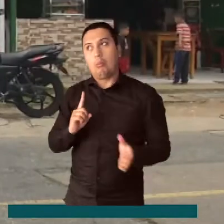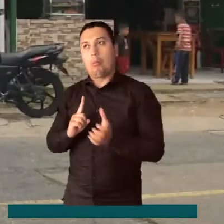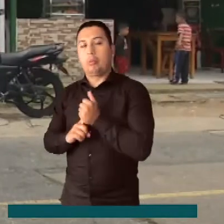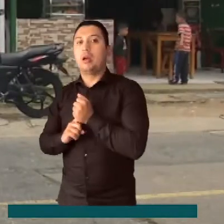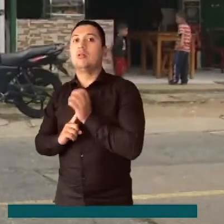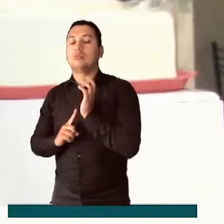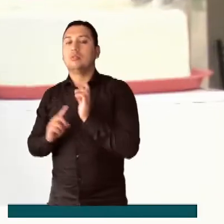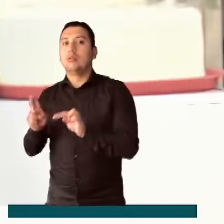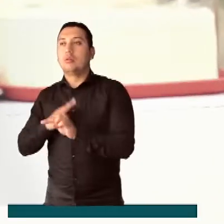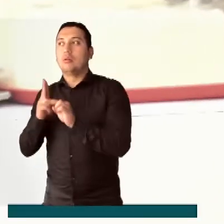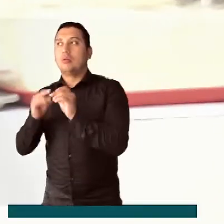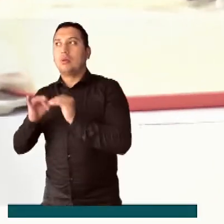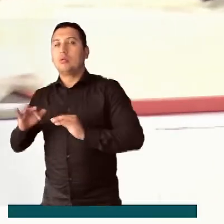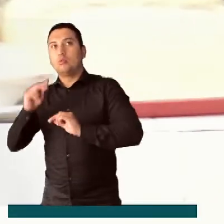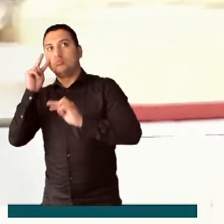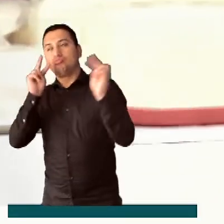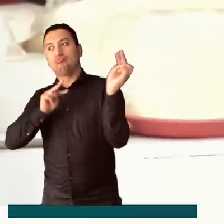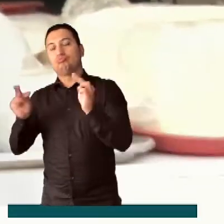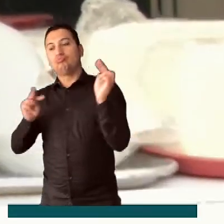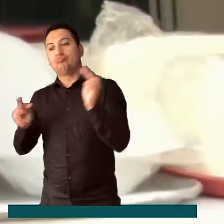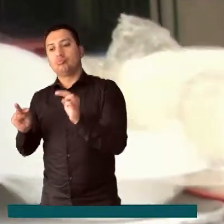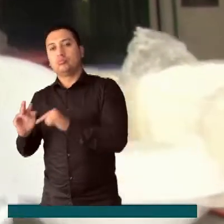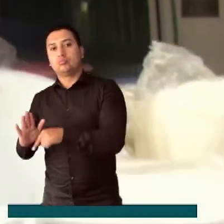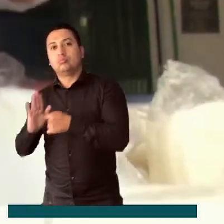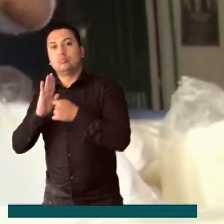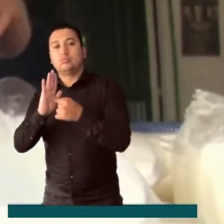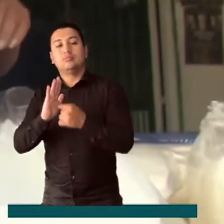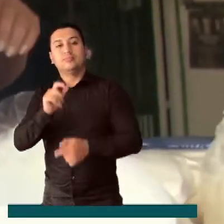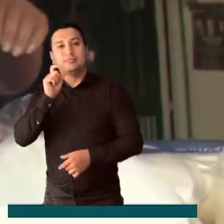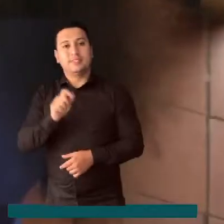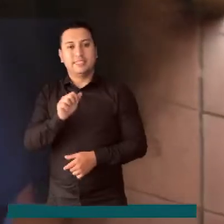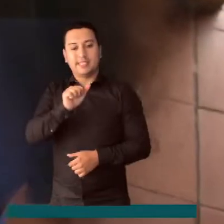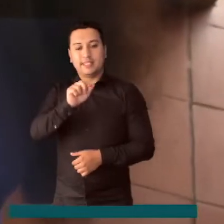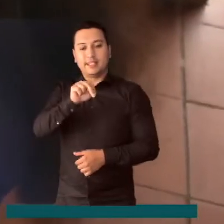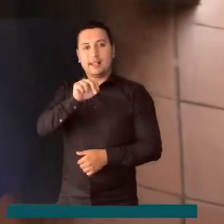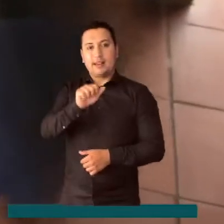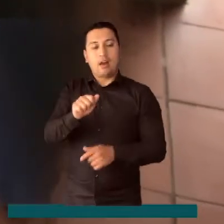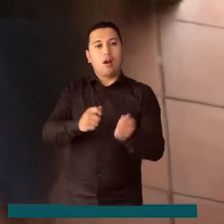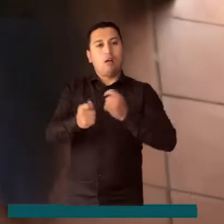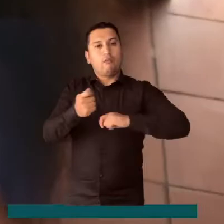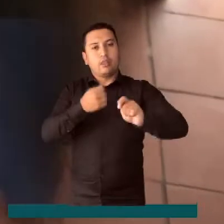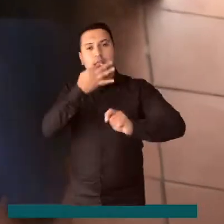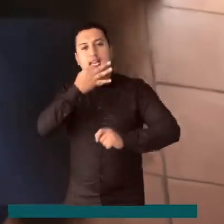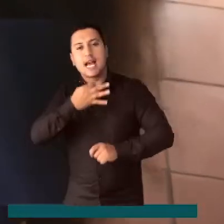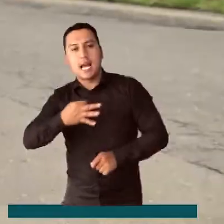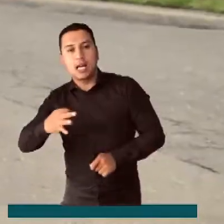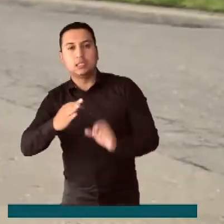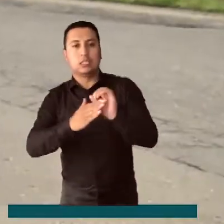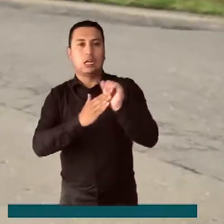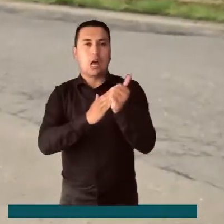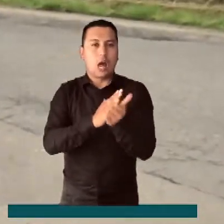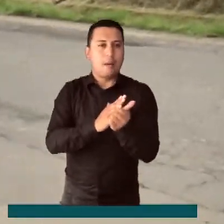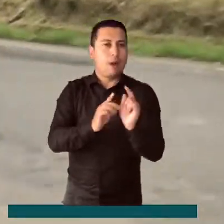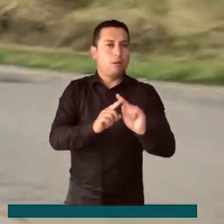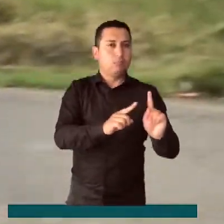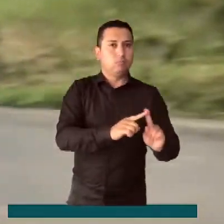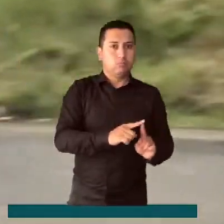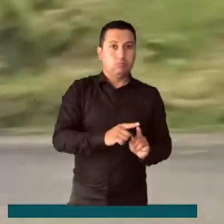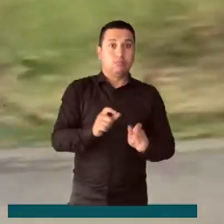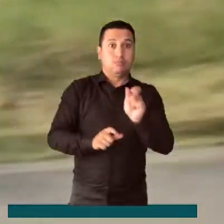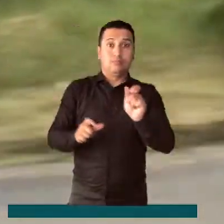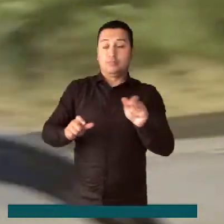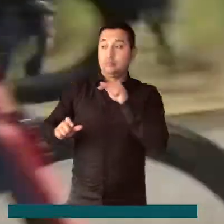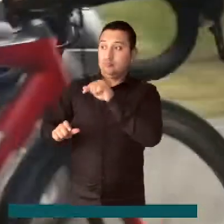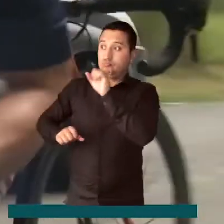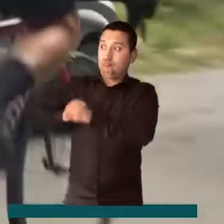produjo la pandemia. Tal es el caso de Doña Ana, que vende quesos, arepas, entre otros productos, a decenas de ciclistas